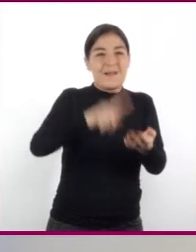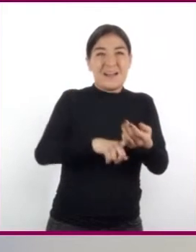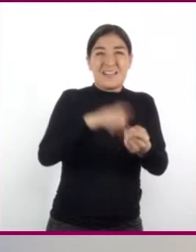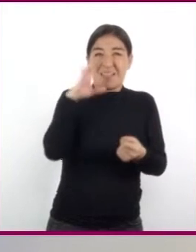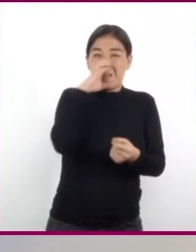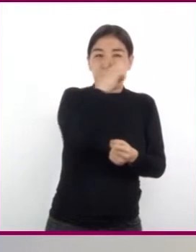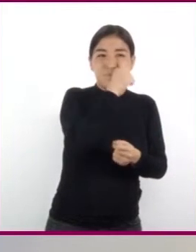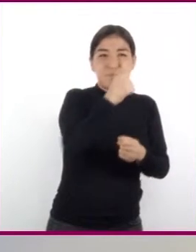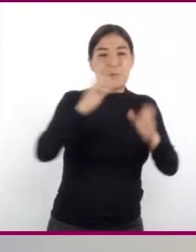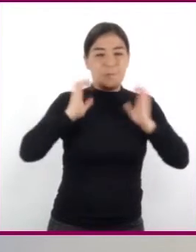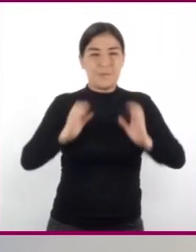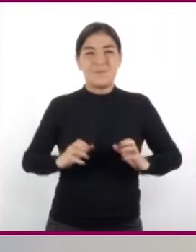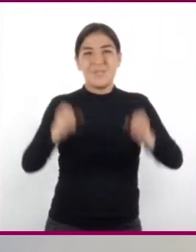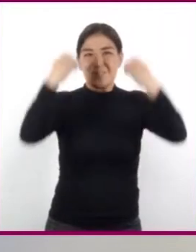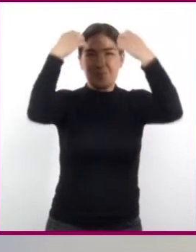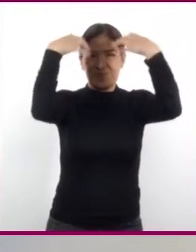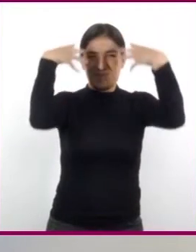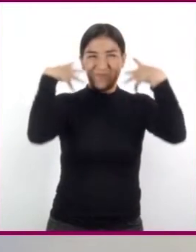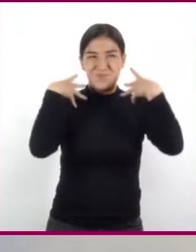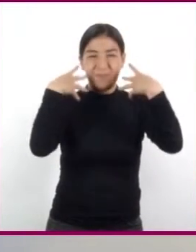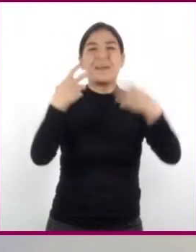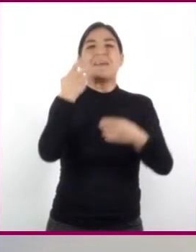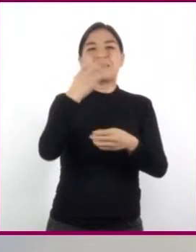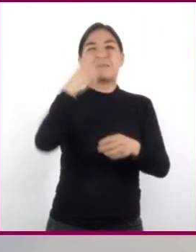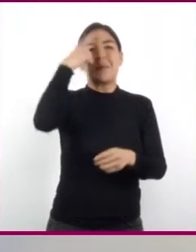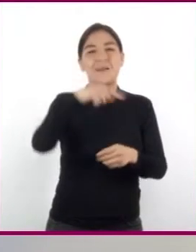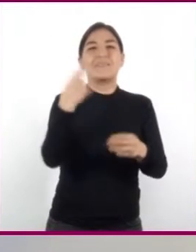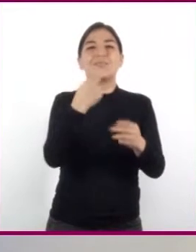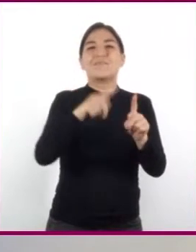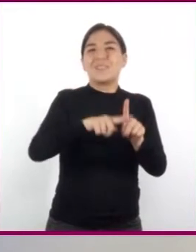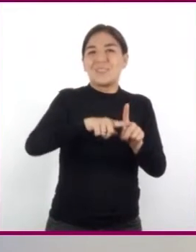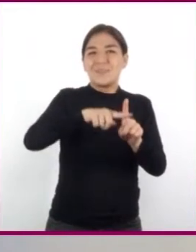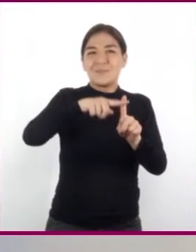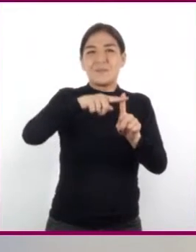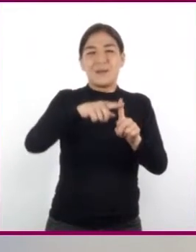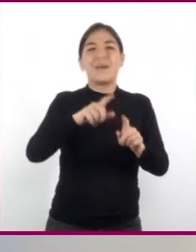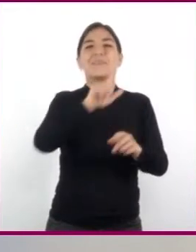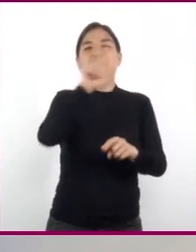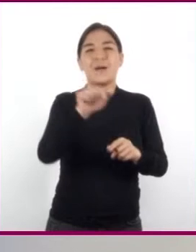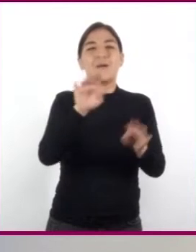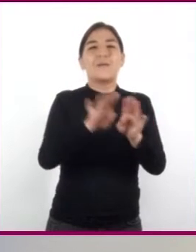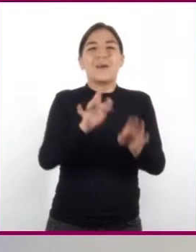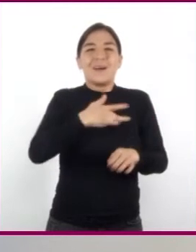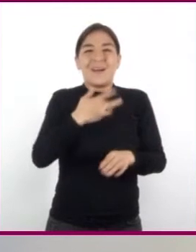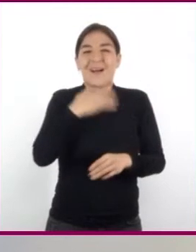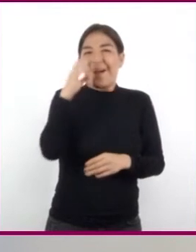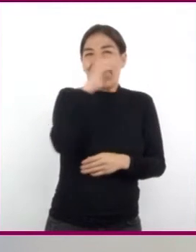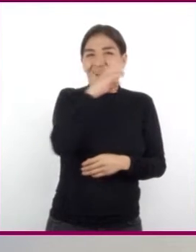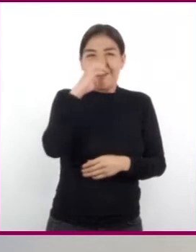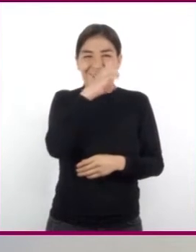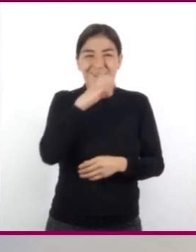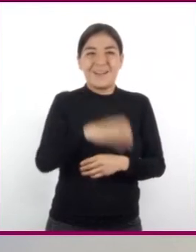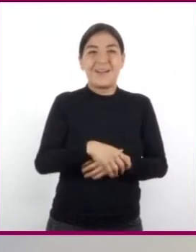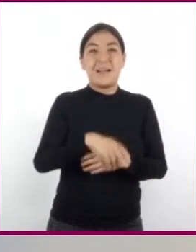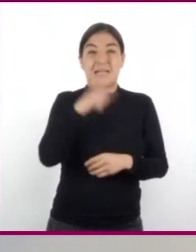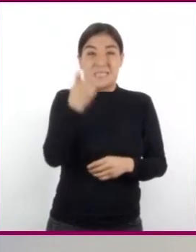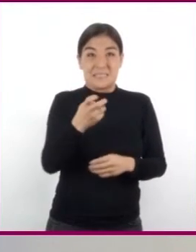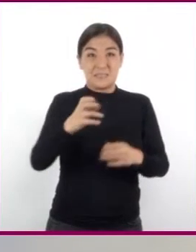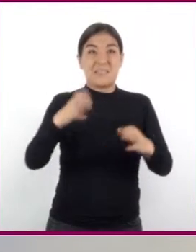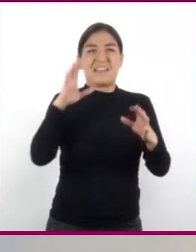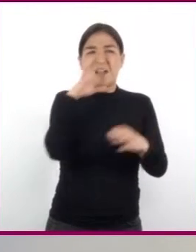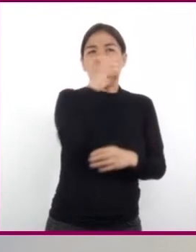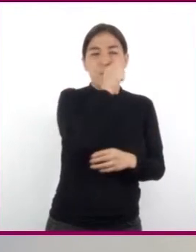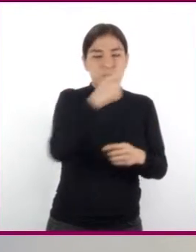que requiere calor para subir su temperatura y poderse evaporar. Ese calor sale de nuestro